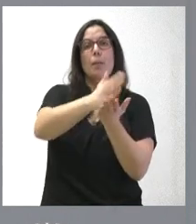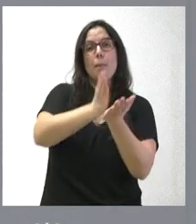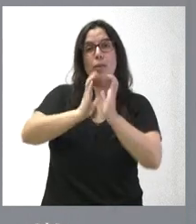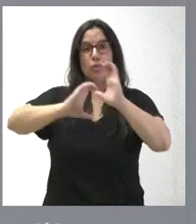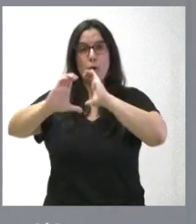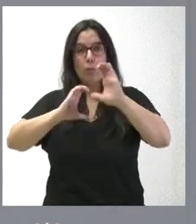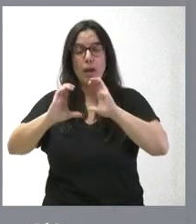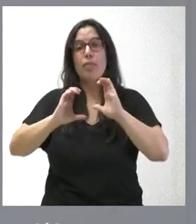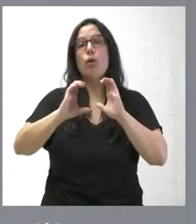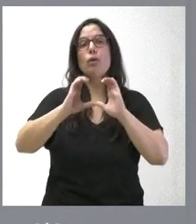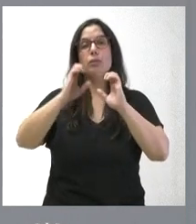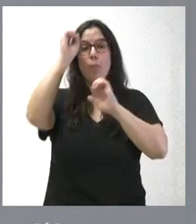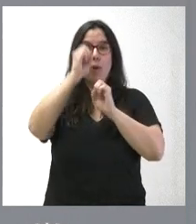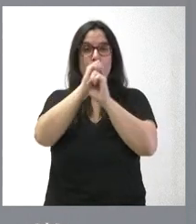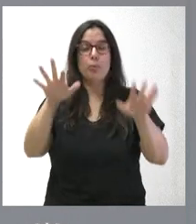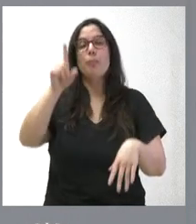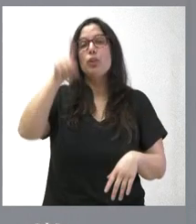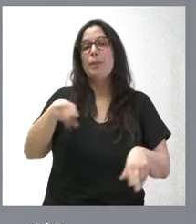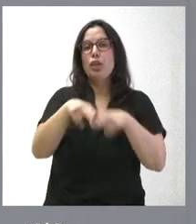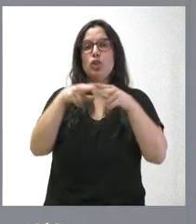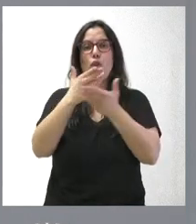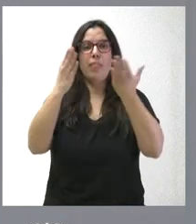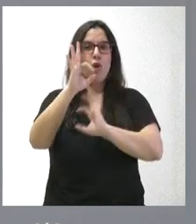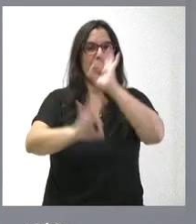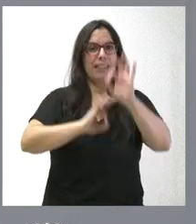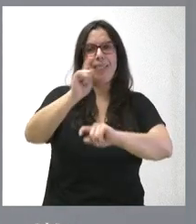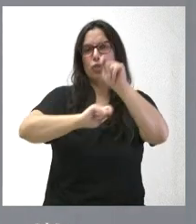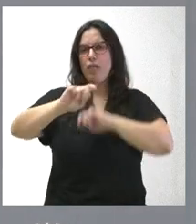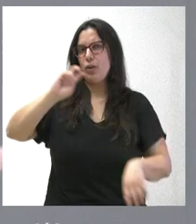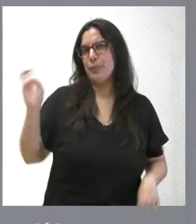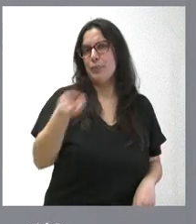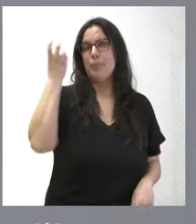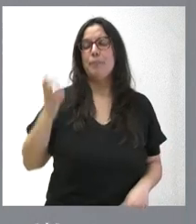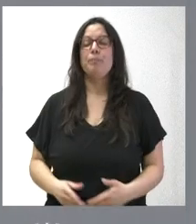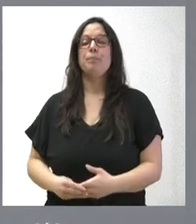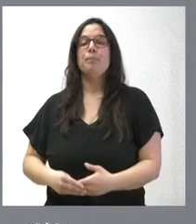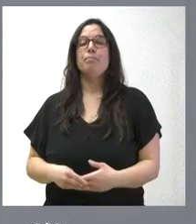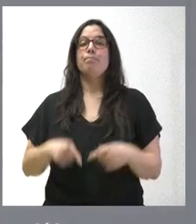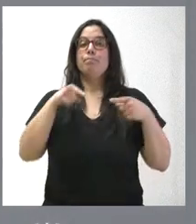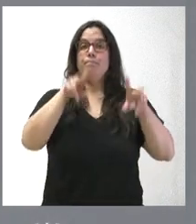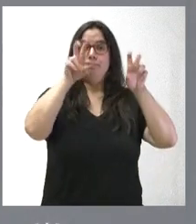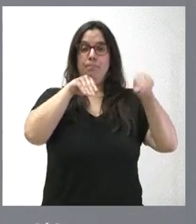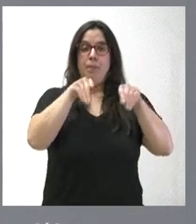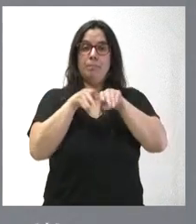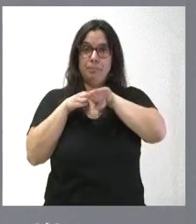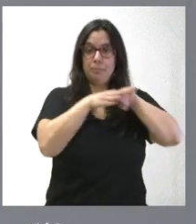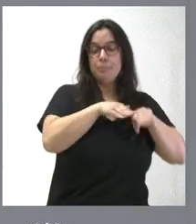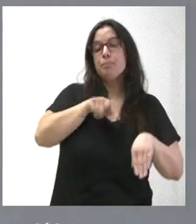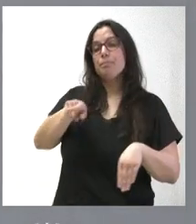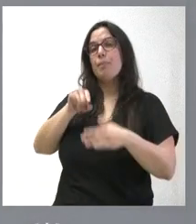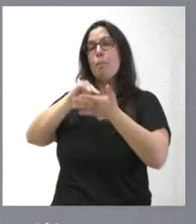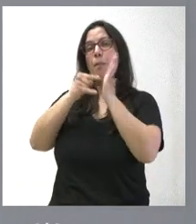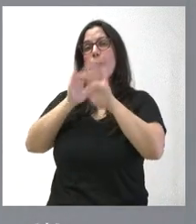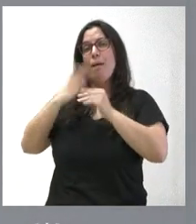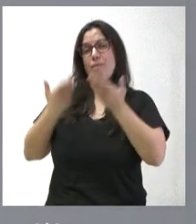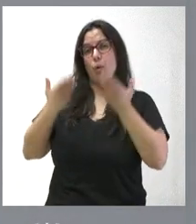y líderes de opinión y la sociedad organizada. Por lo que respecta al plan para la evaluación de la calidad y la